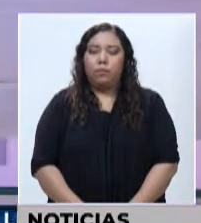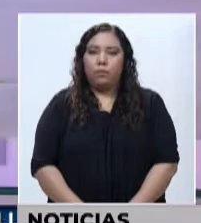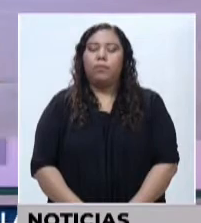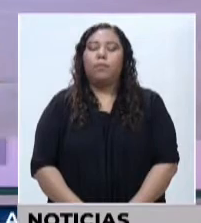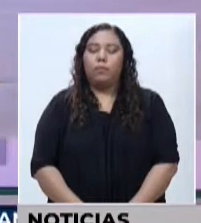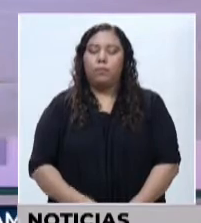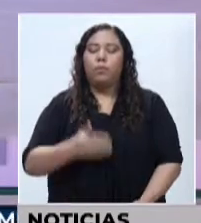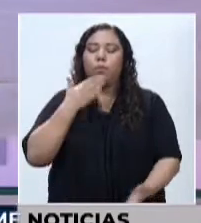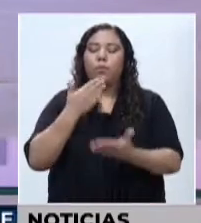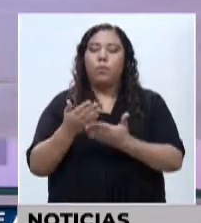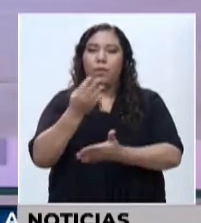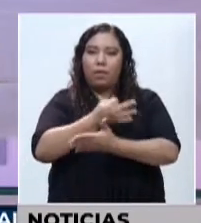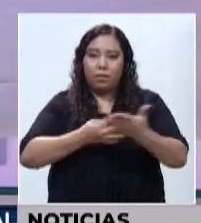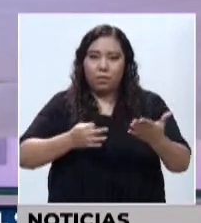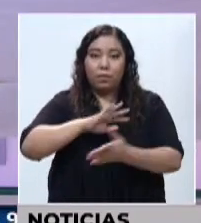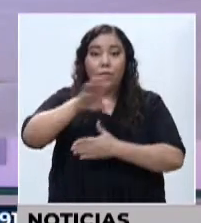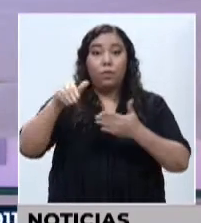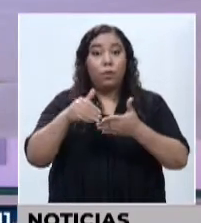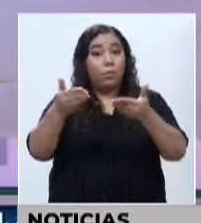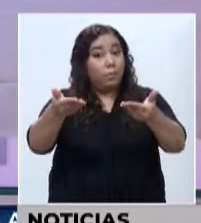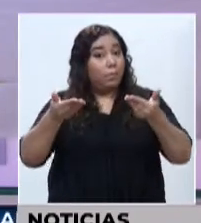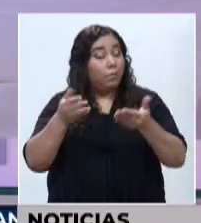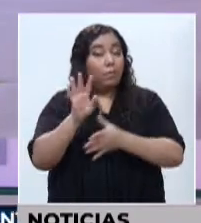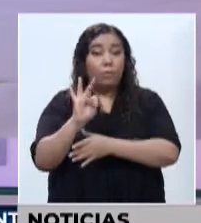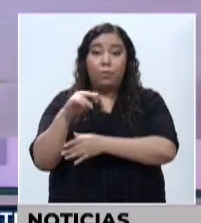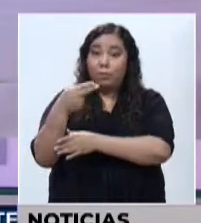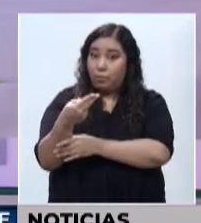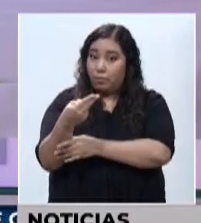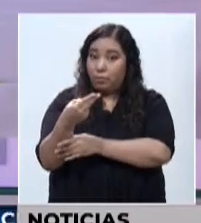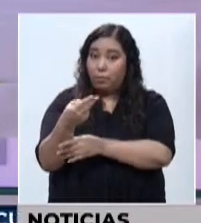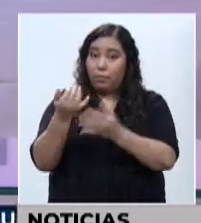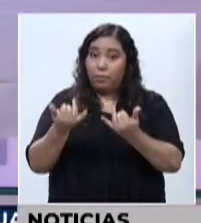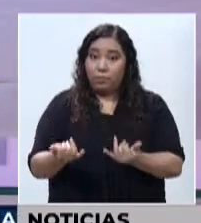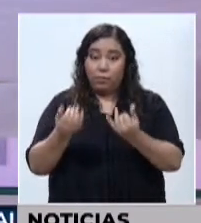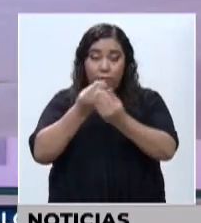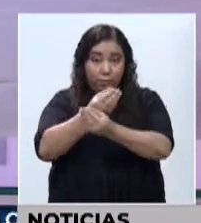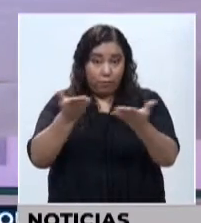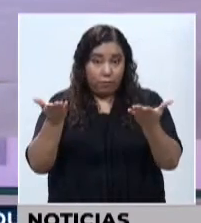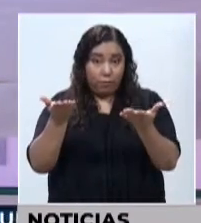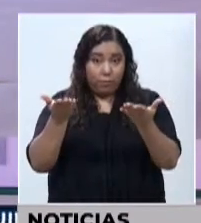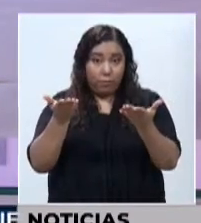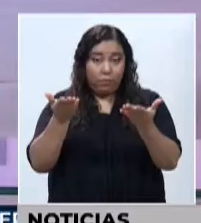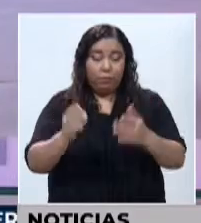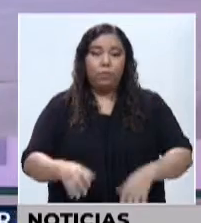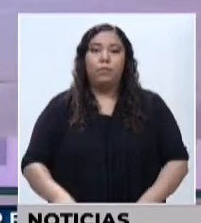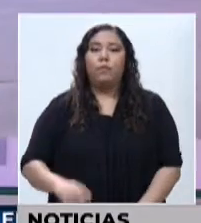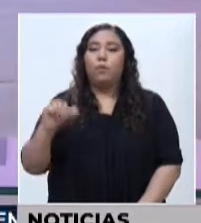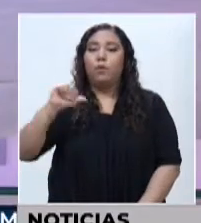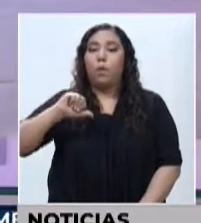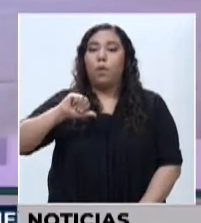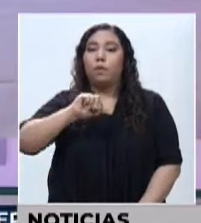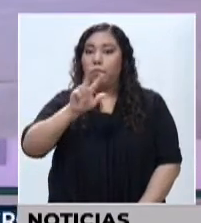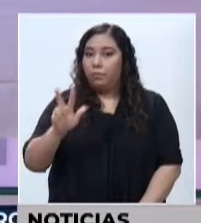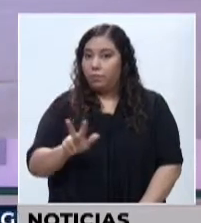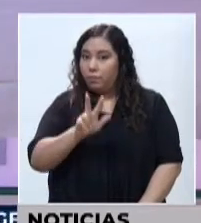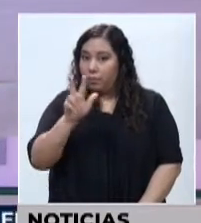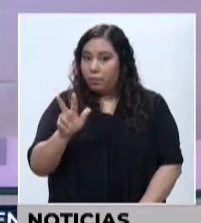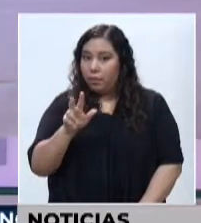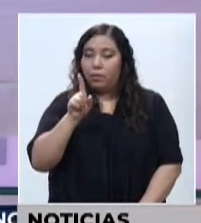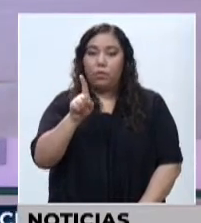¿Qué tal? Muy buenas tardes. Sean todos bienvenidos a TNH Noticias Estelar, correspondiente a hoy martes